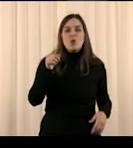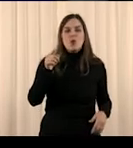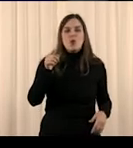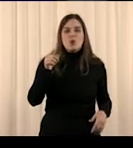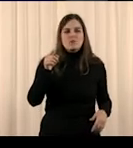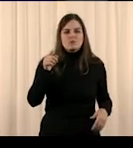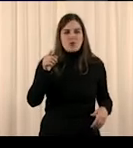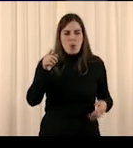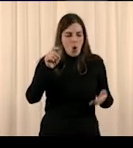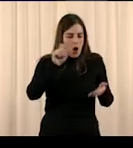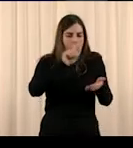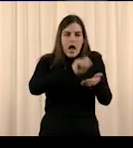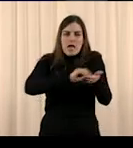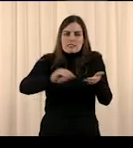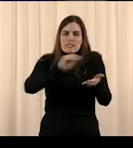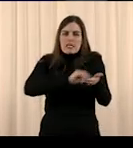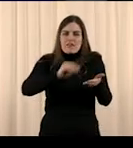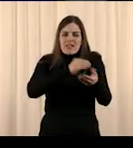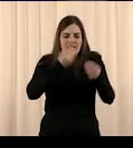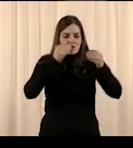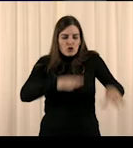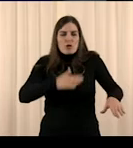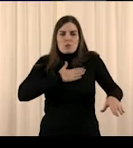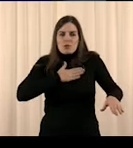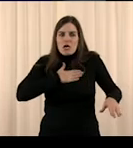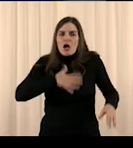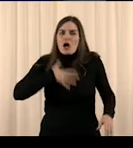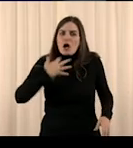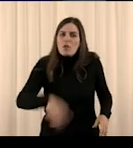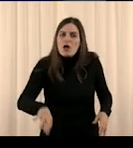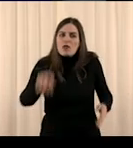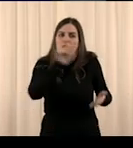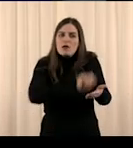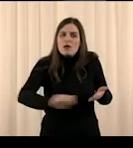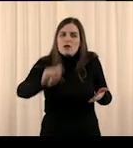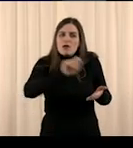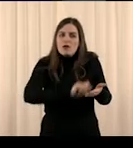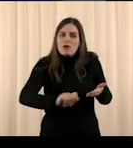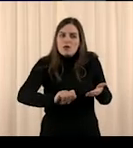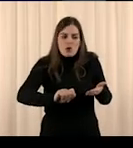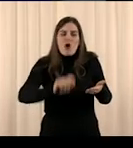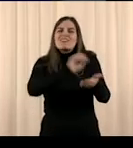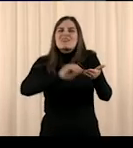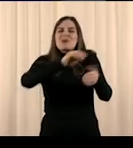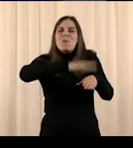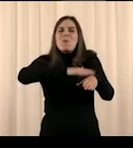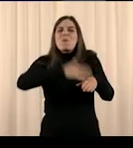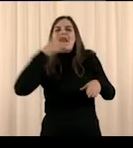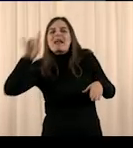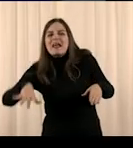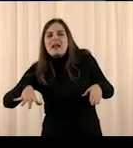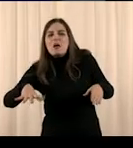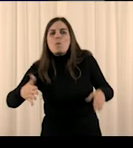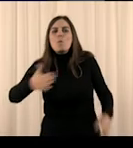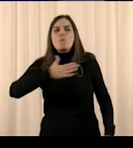de escribir nuestra propia historia. ¿Para quién? Para uno